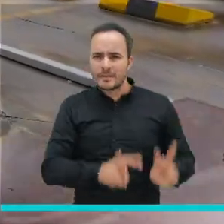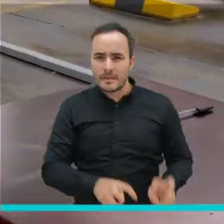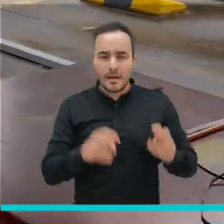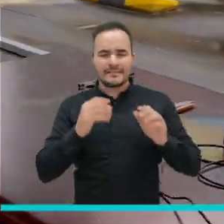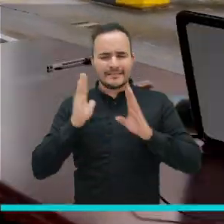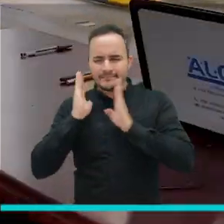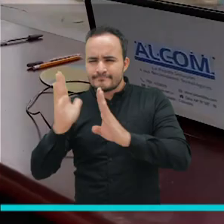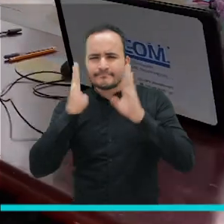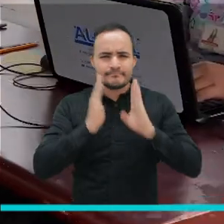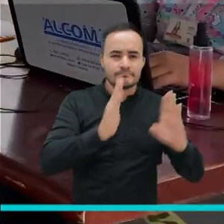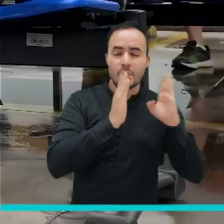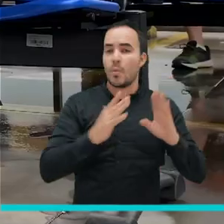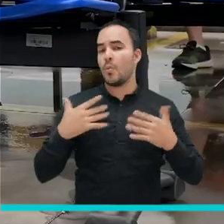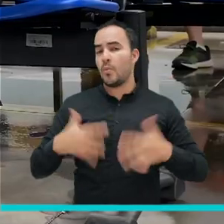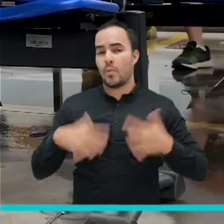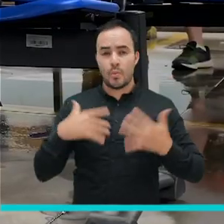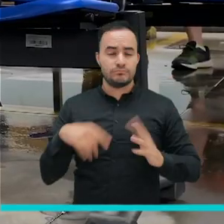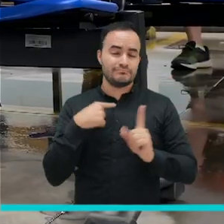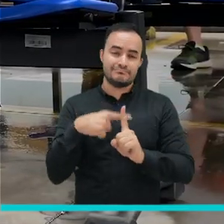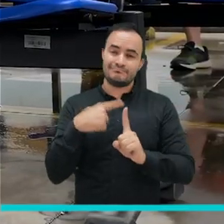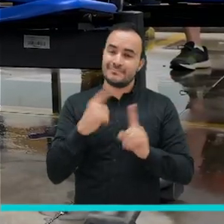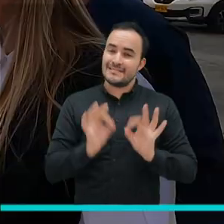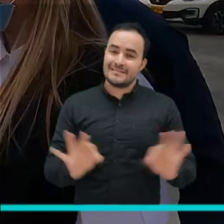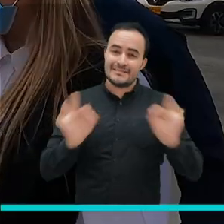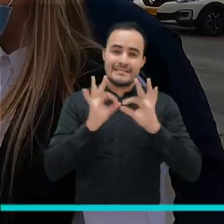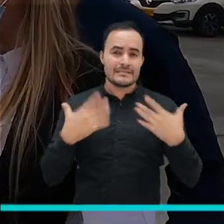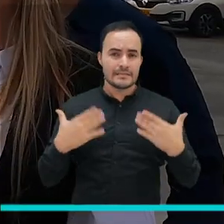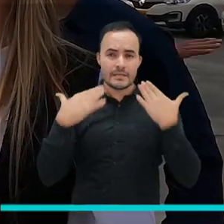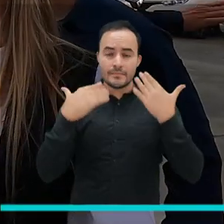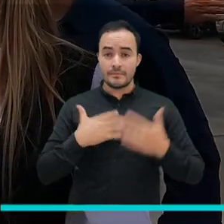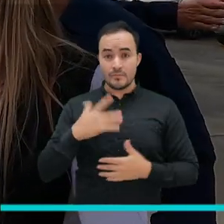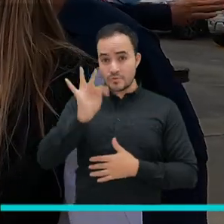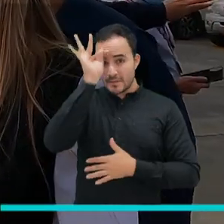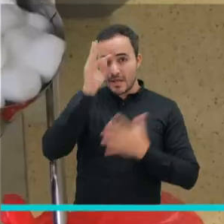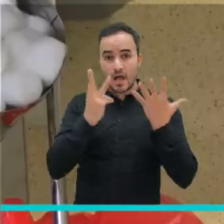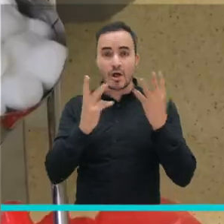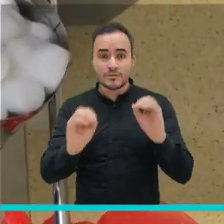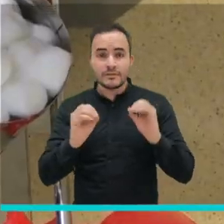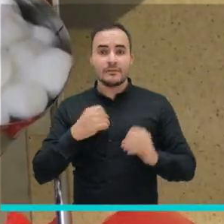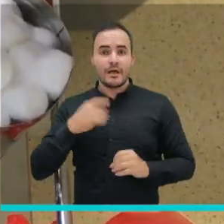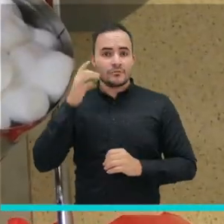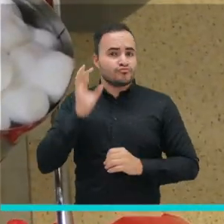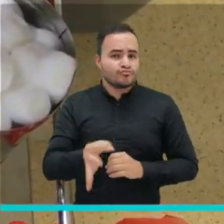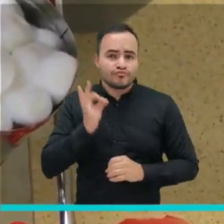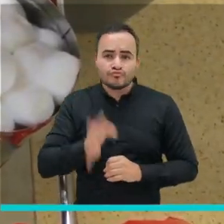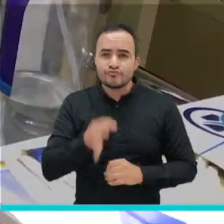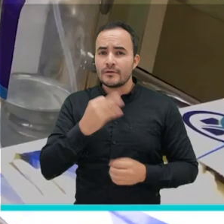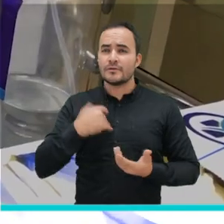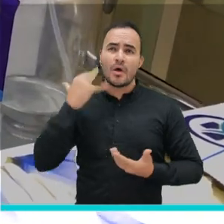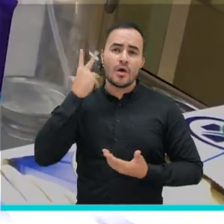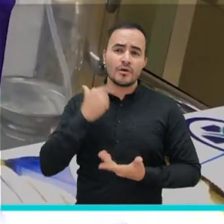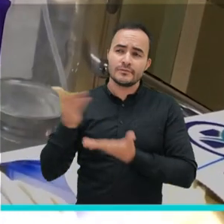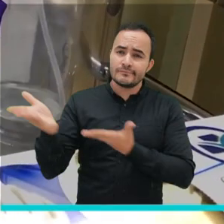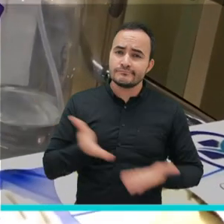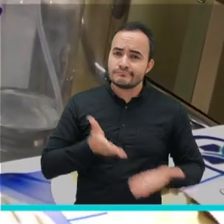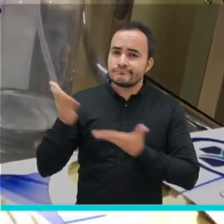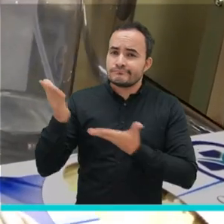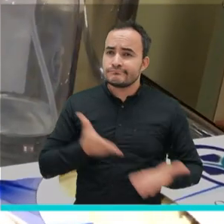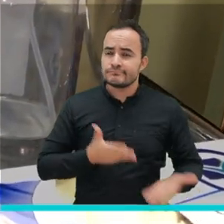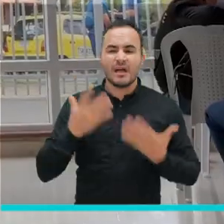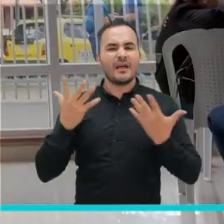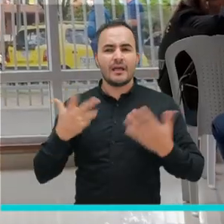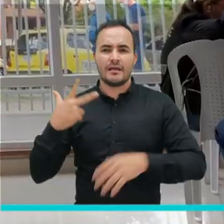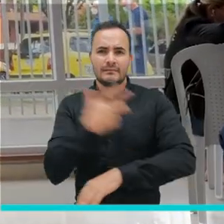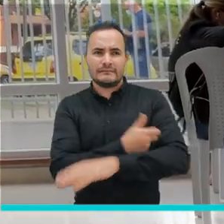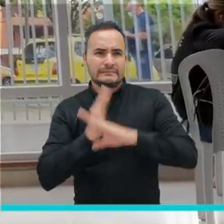vacunación, también ha sido un logro muy, muy importante porque en las instalaciones de la clínica todos los días se aplica un sinnúmero de dosis